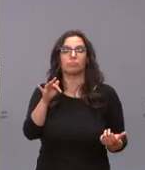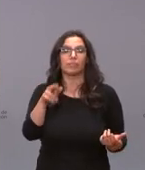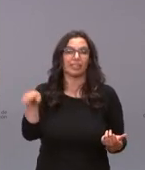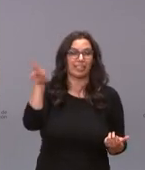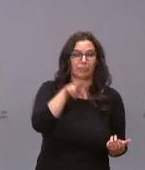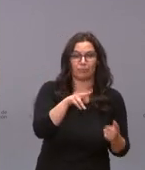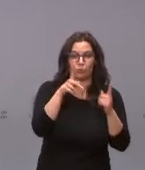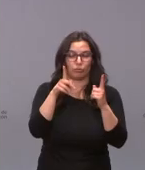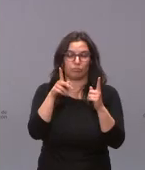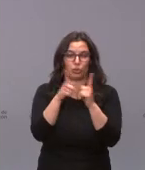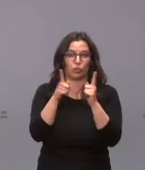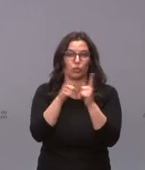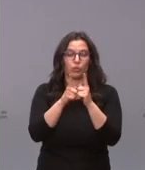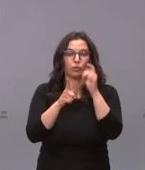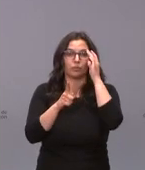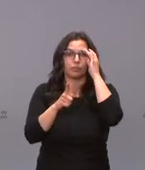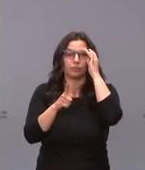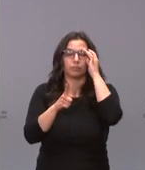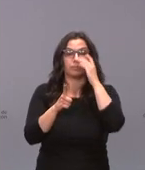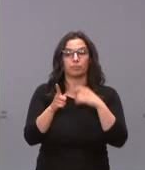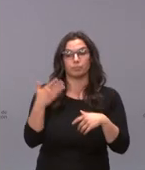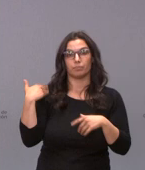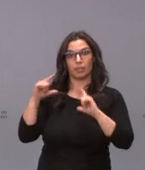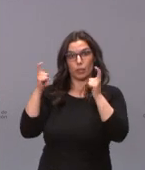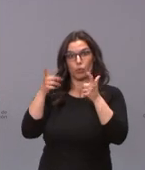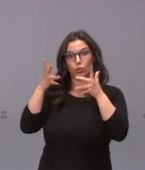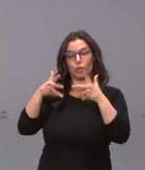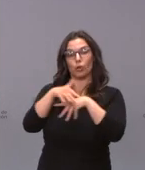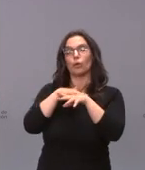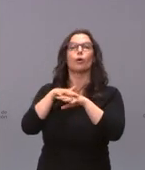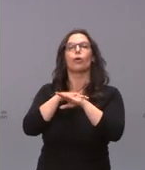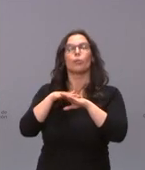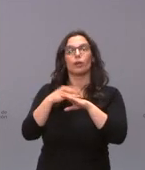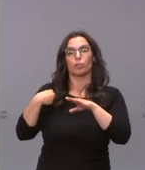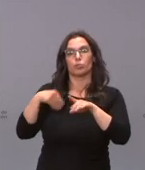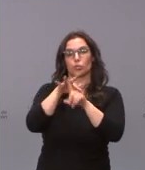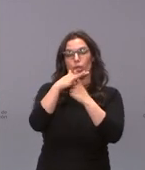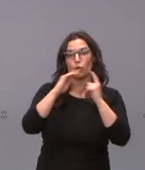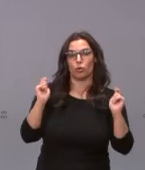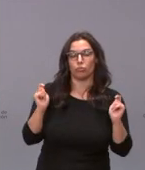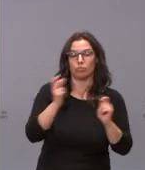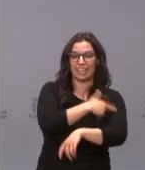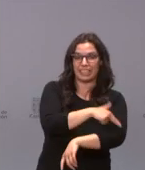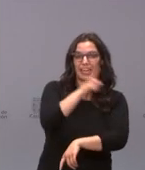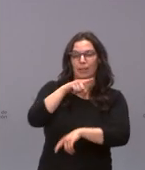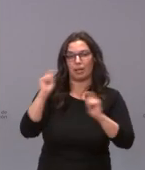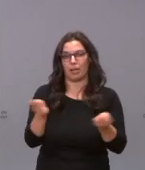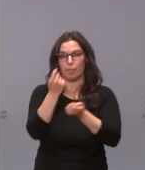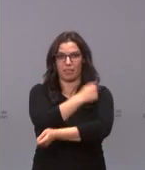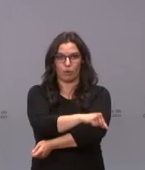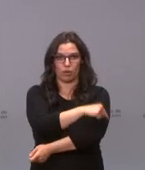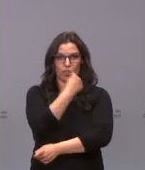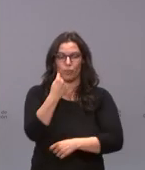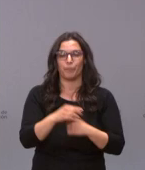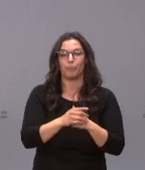también que hemos hecho durante el Consejo de la Situación Sanitaria y de la campaña de vacunación. Hoy, saben, hace